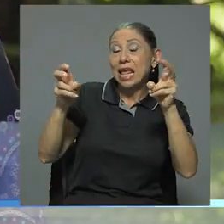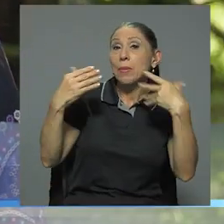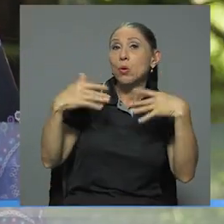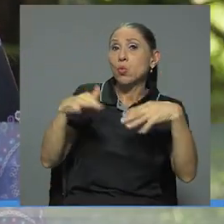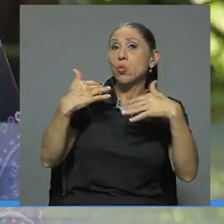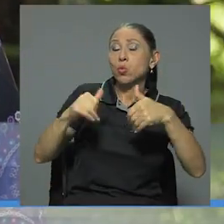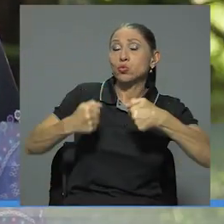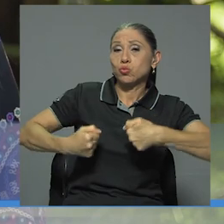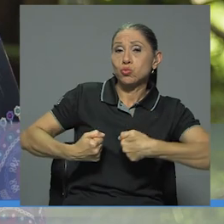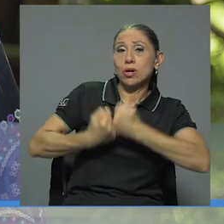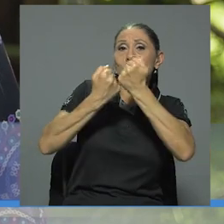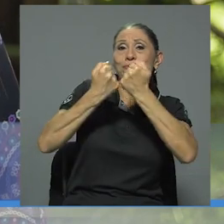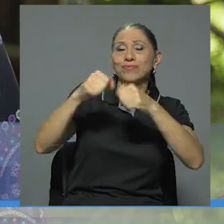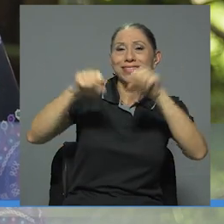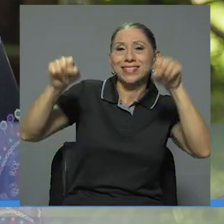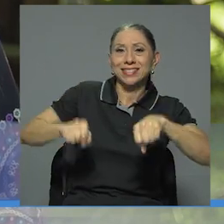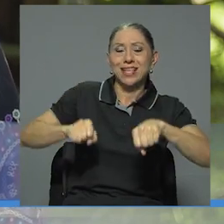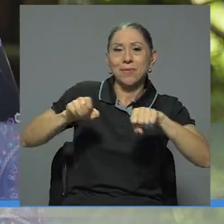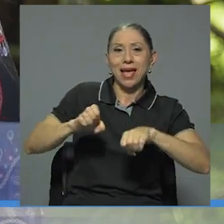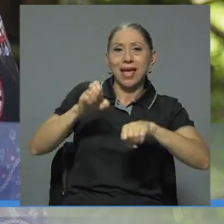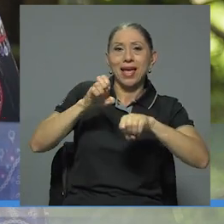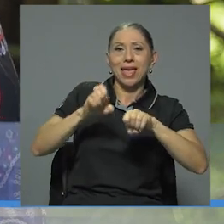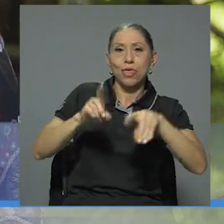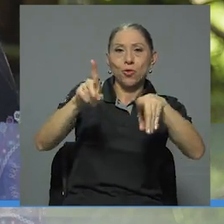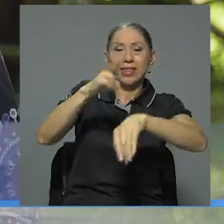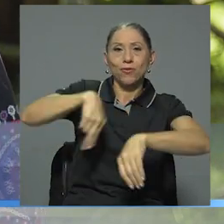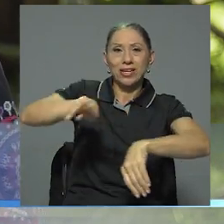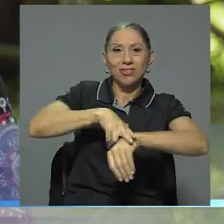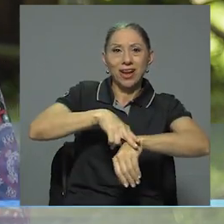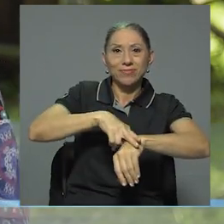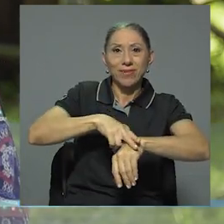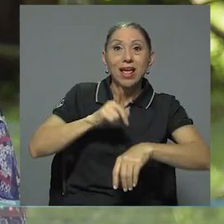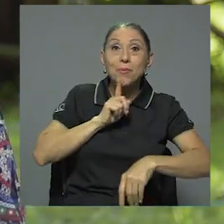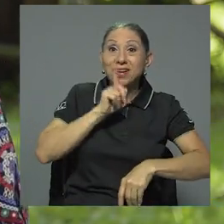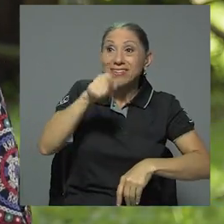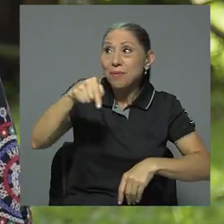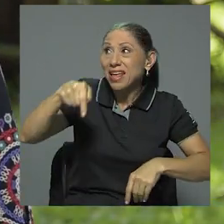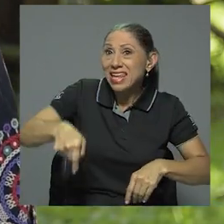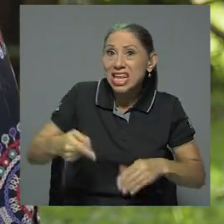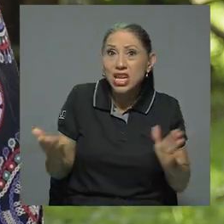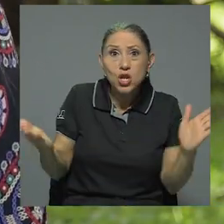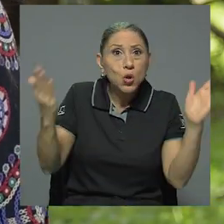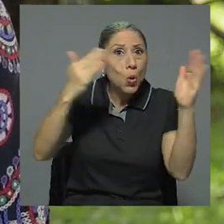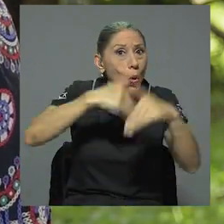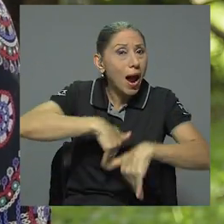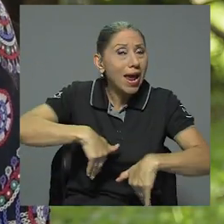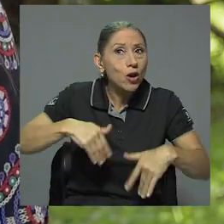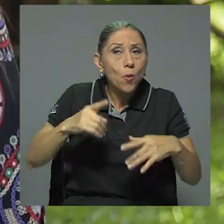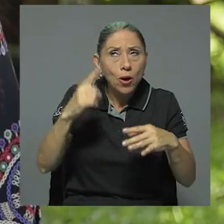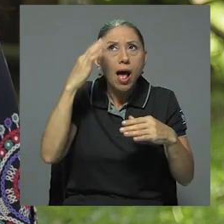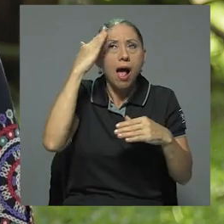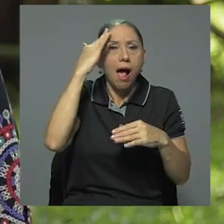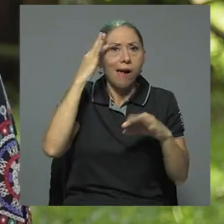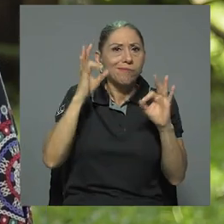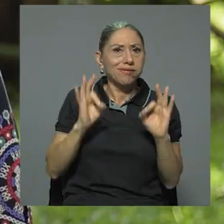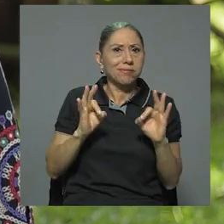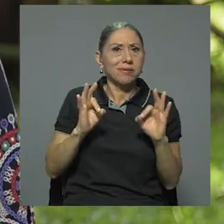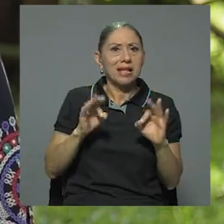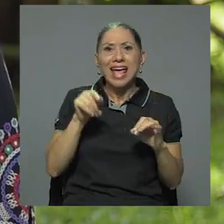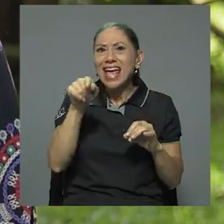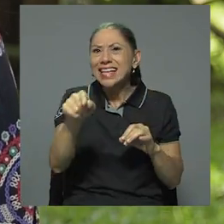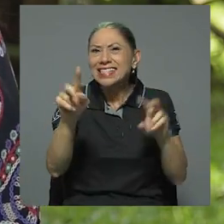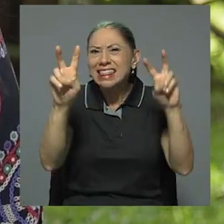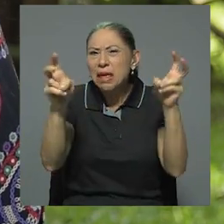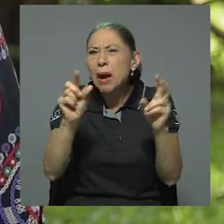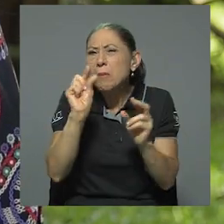sistema educativo nacional, porque la realidad es que carecemos de formación inicial en este tema, es un tema poco explorado. Pero el